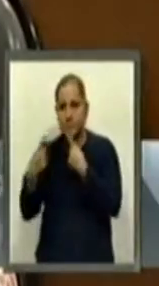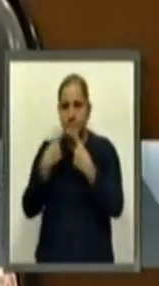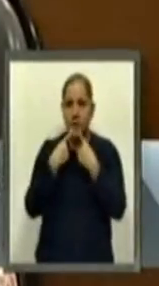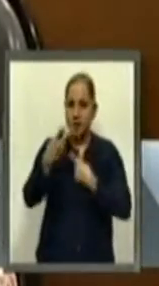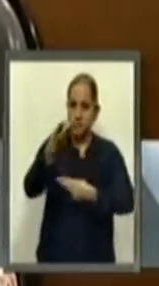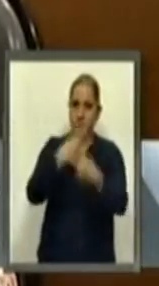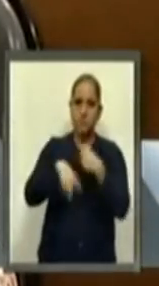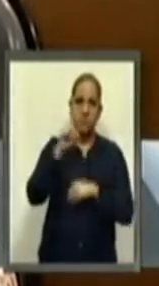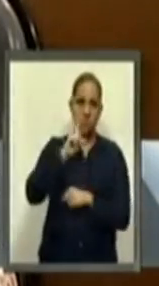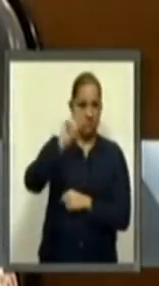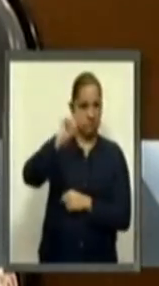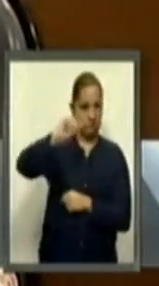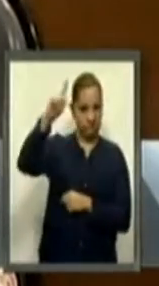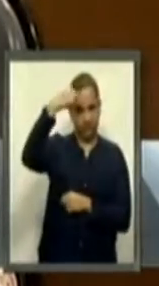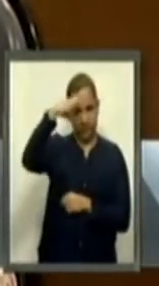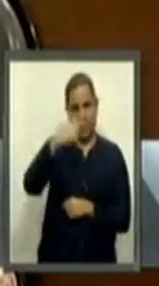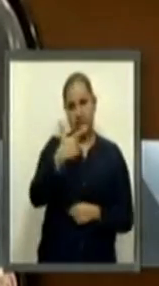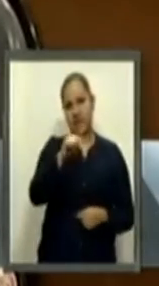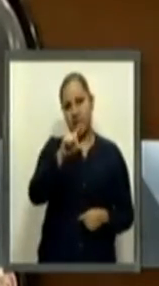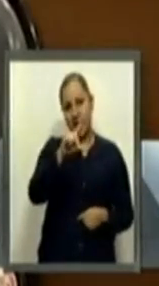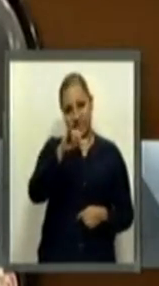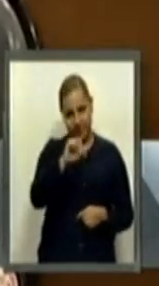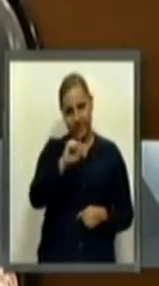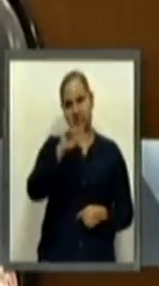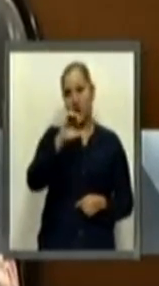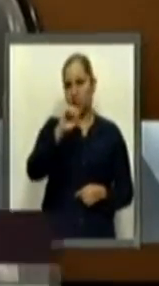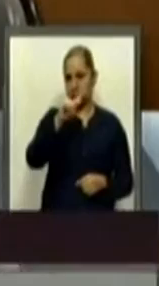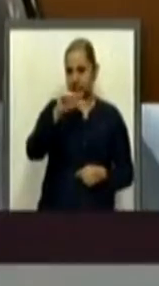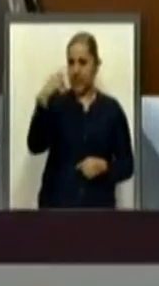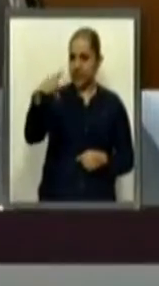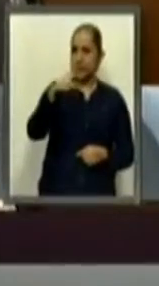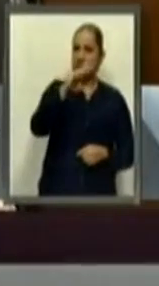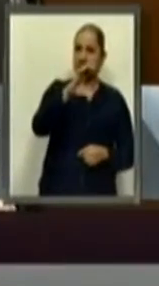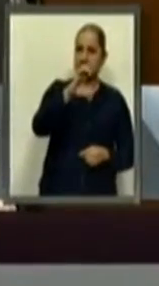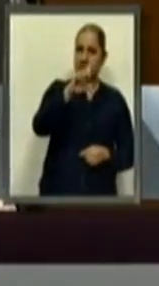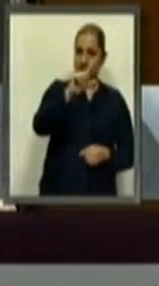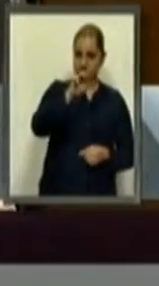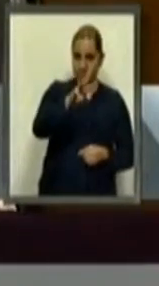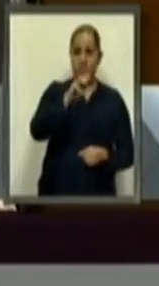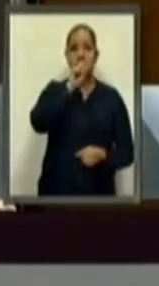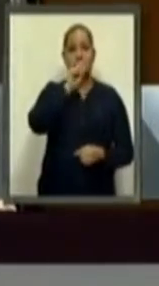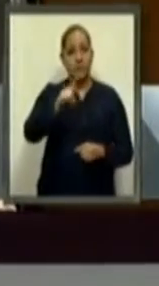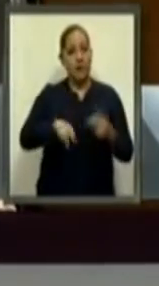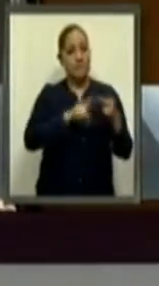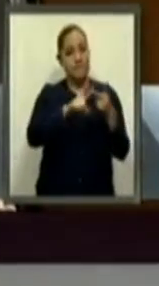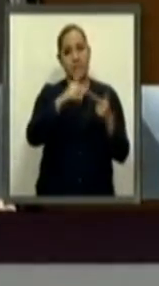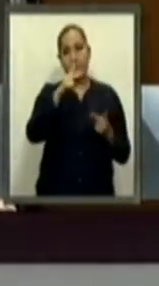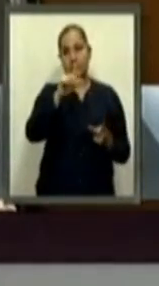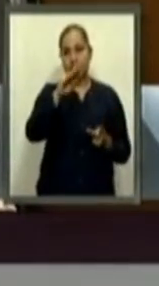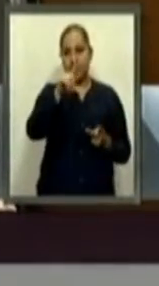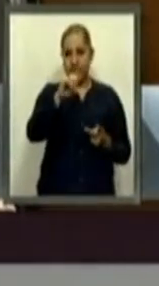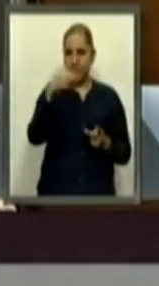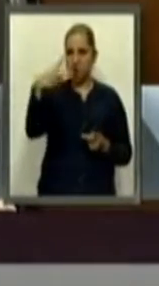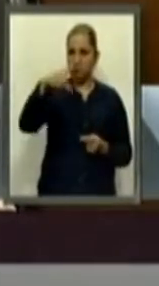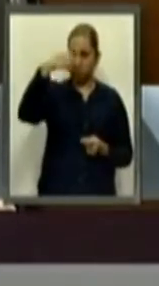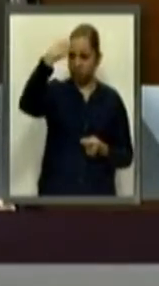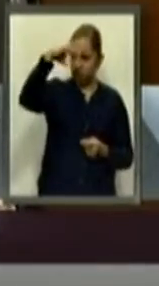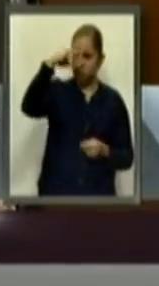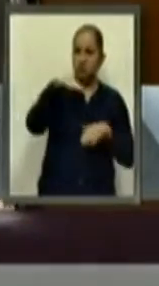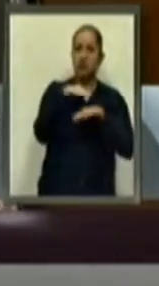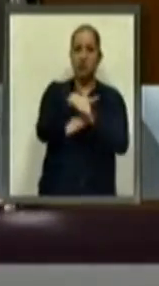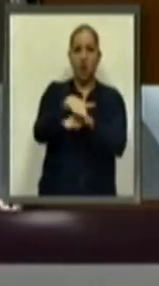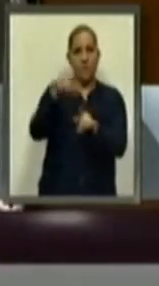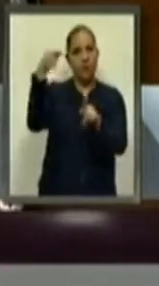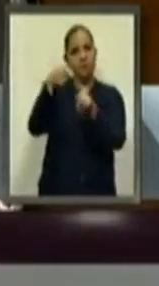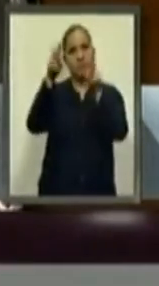experta Gladys Acosta de la CEDAO y también Pablo que es experto para el tema de los